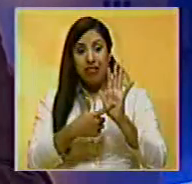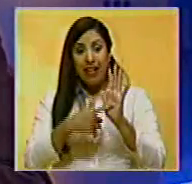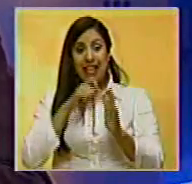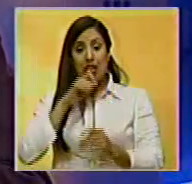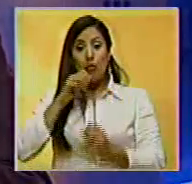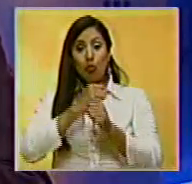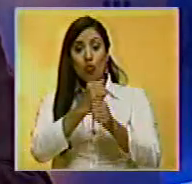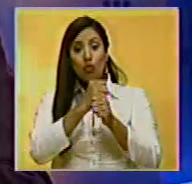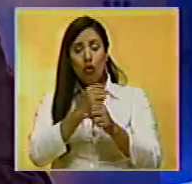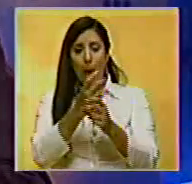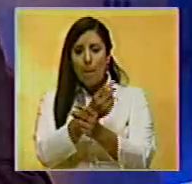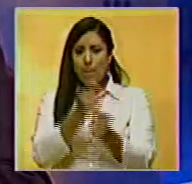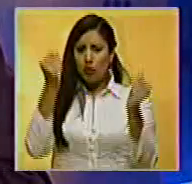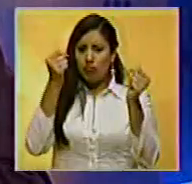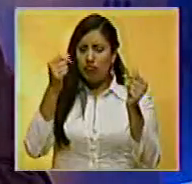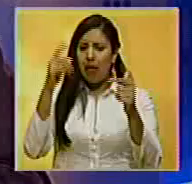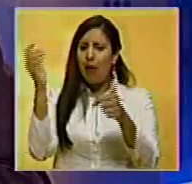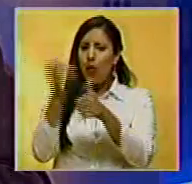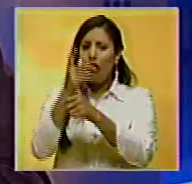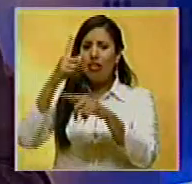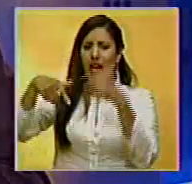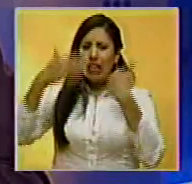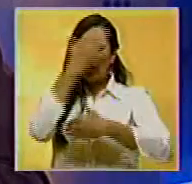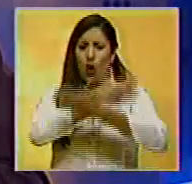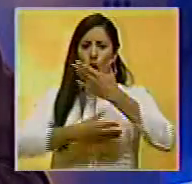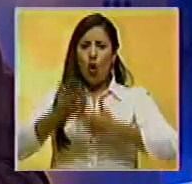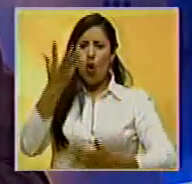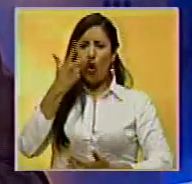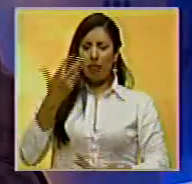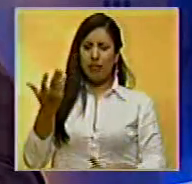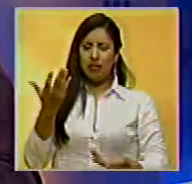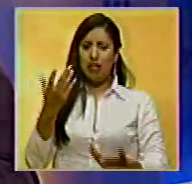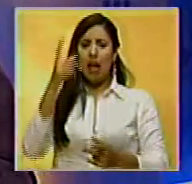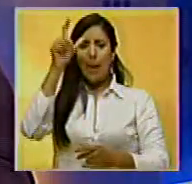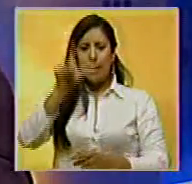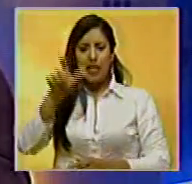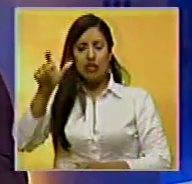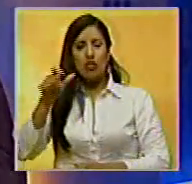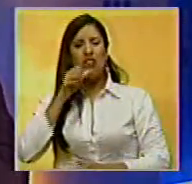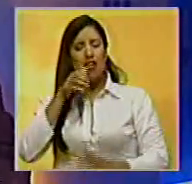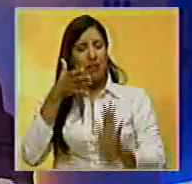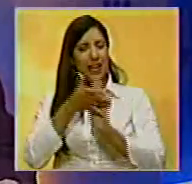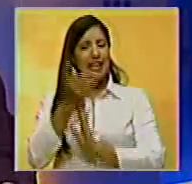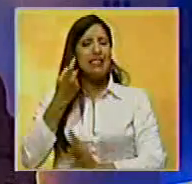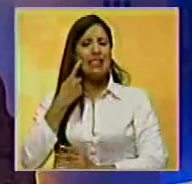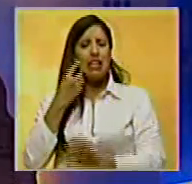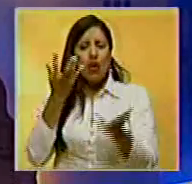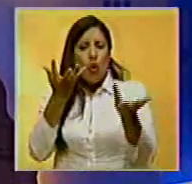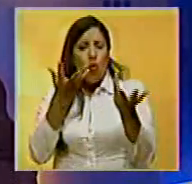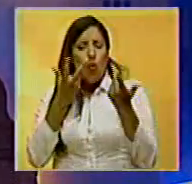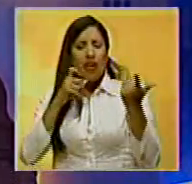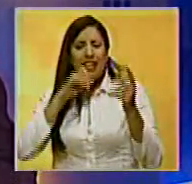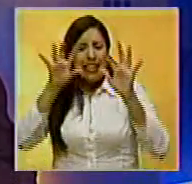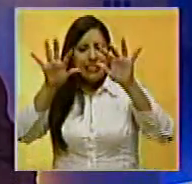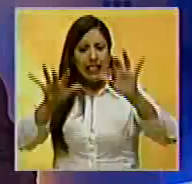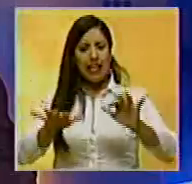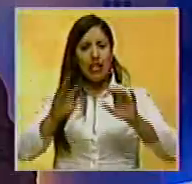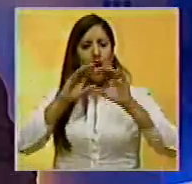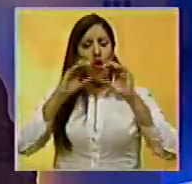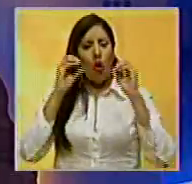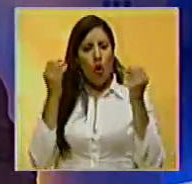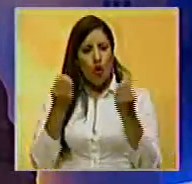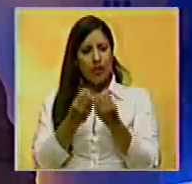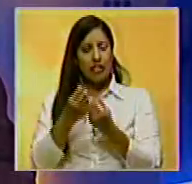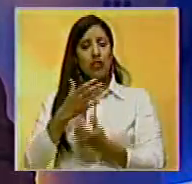el de un caballo que desapareció y luego fue hallado descuartizado. Santiago Gutiérrez conversó con Marlene Sifontes, secretaria de la organización